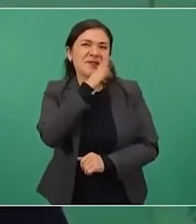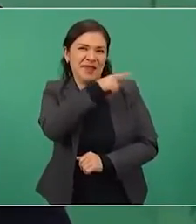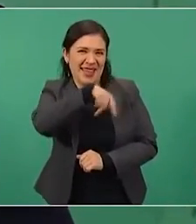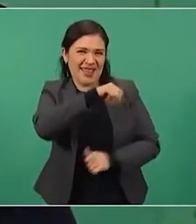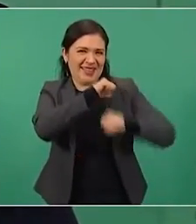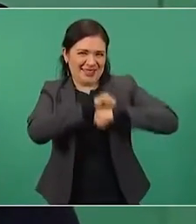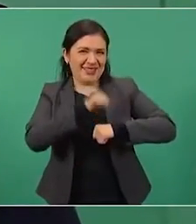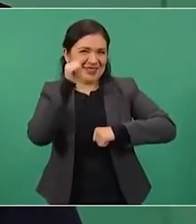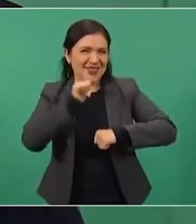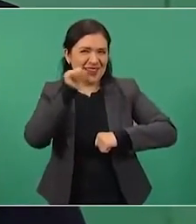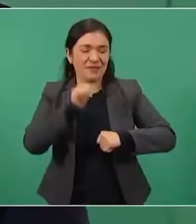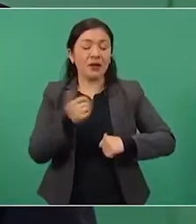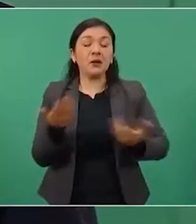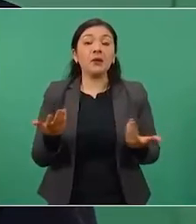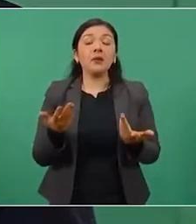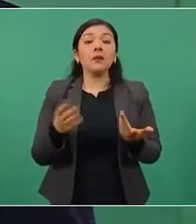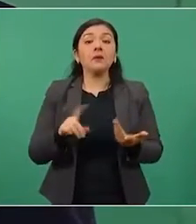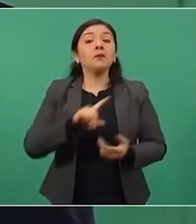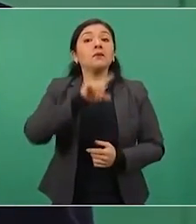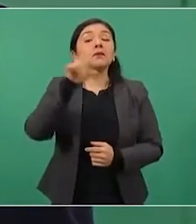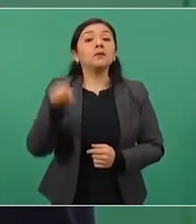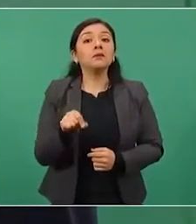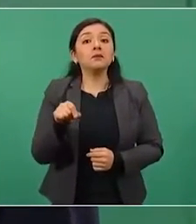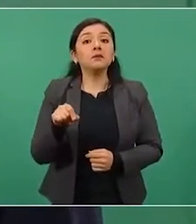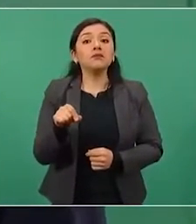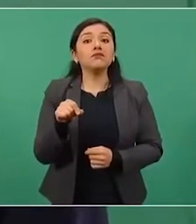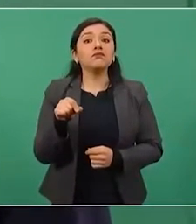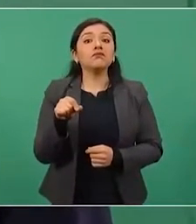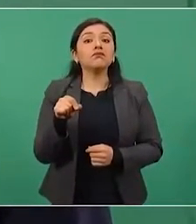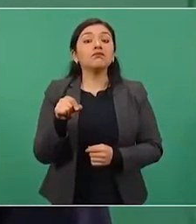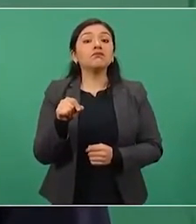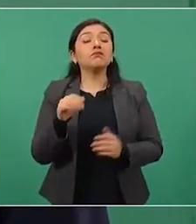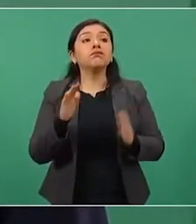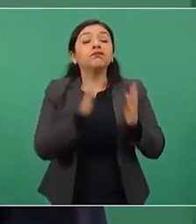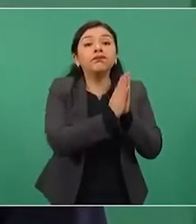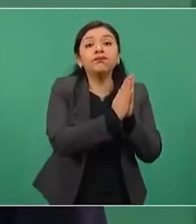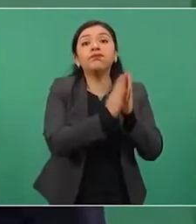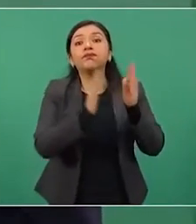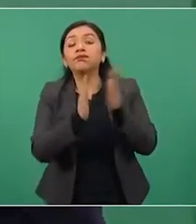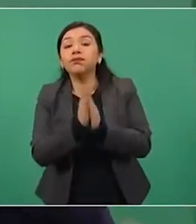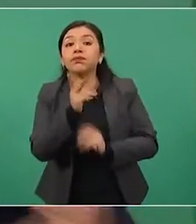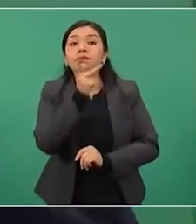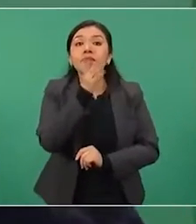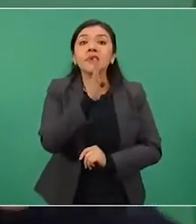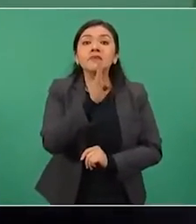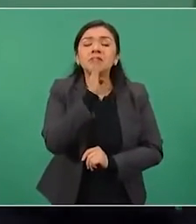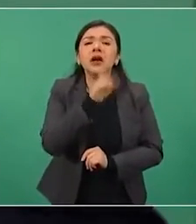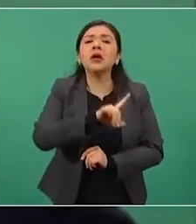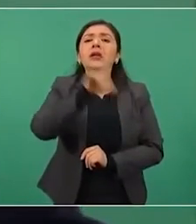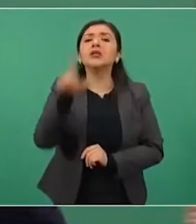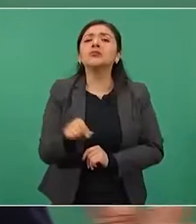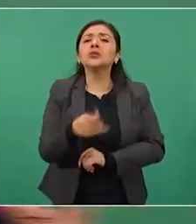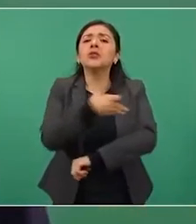pero se nos van adelantando y ya